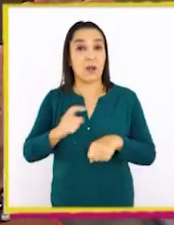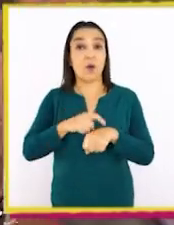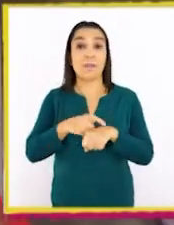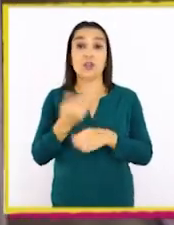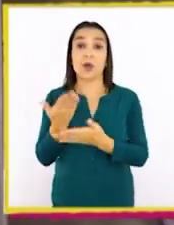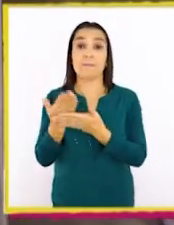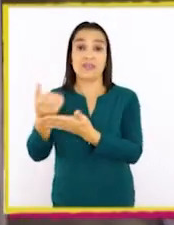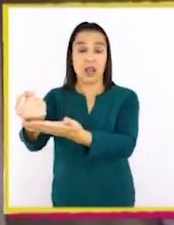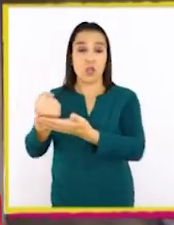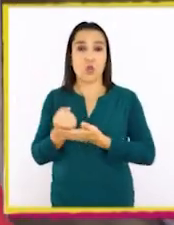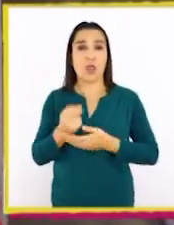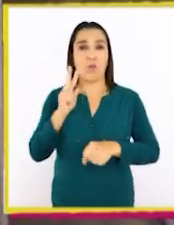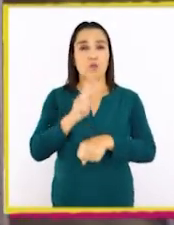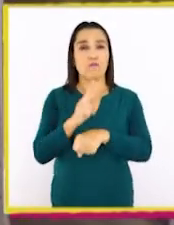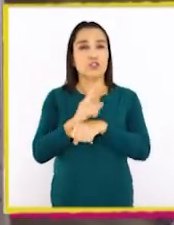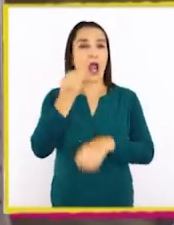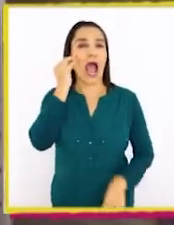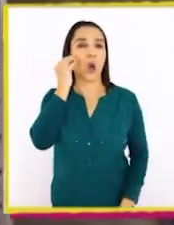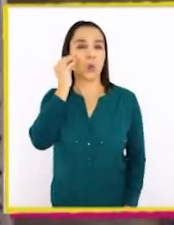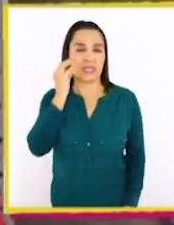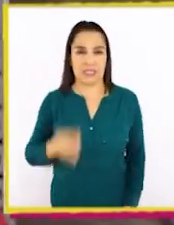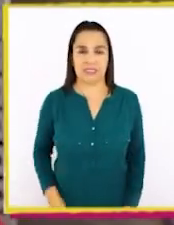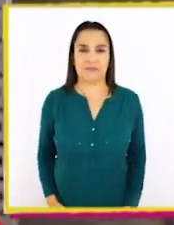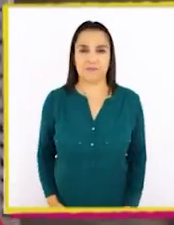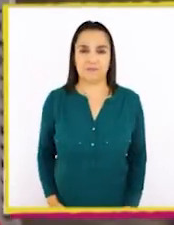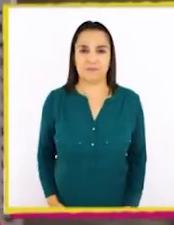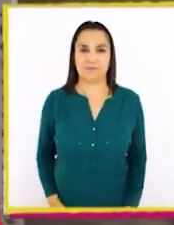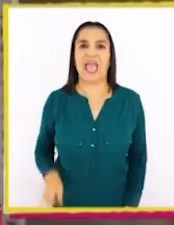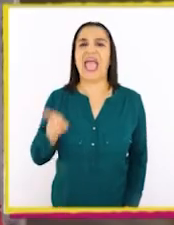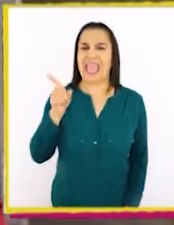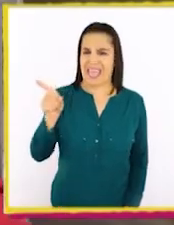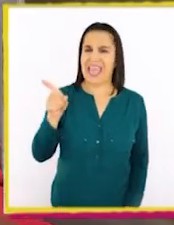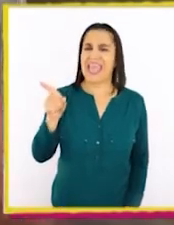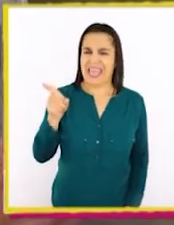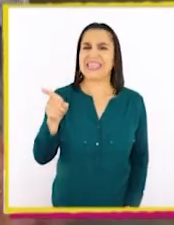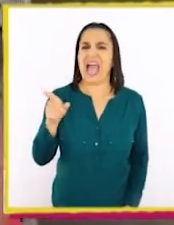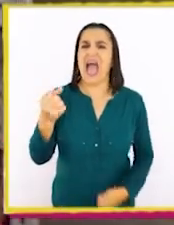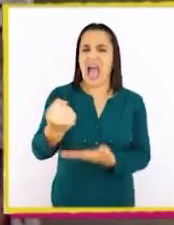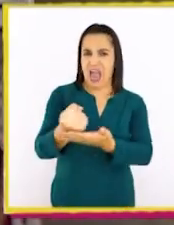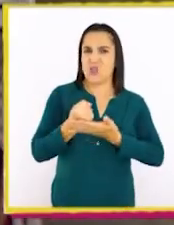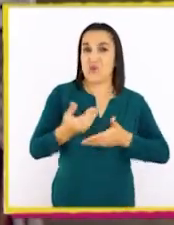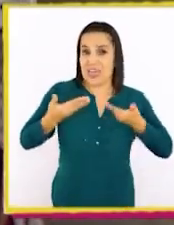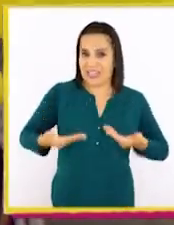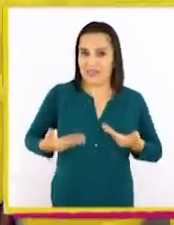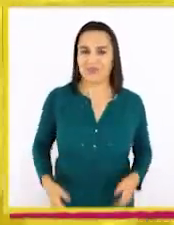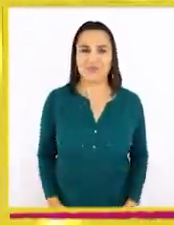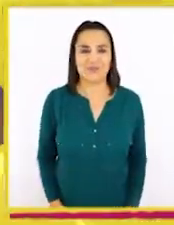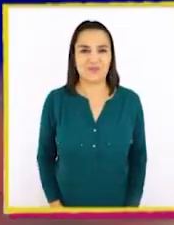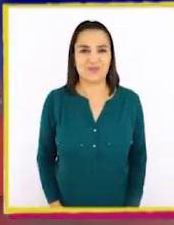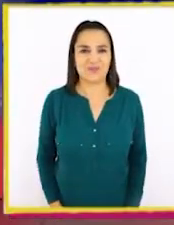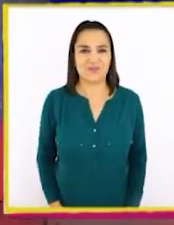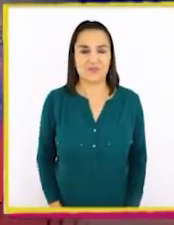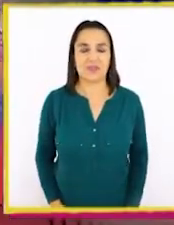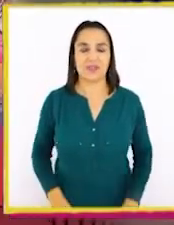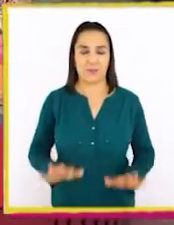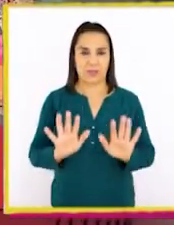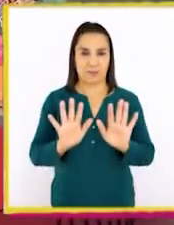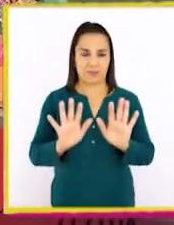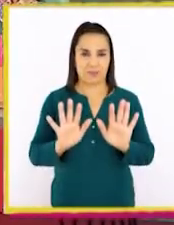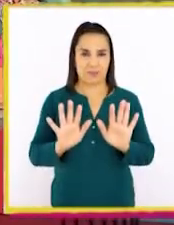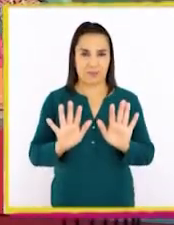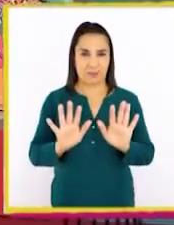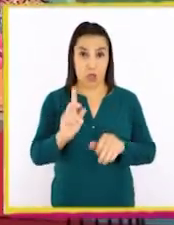pedir ayuda a la profesora Agustina. ¿Quién mejor que ella para ayudarnos con esto? Esperen.